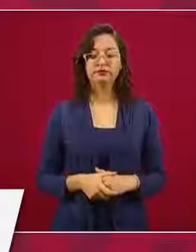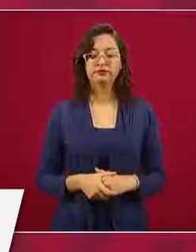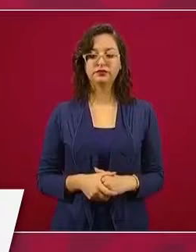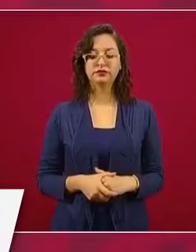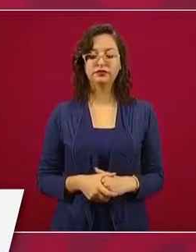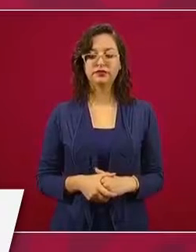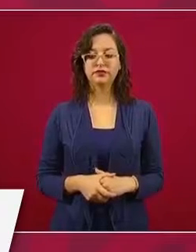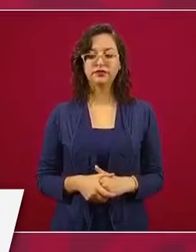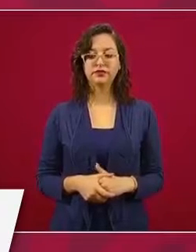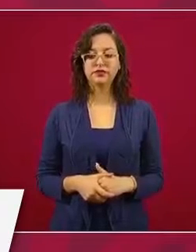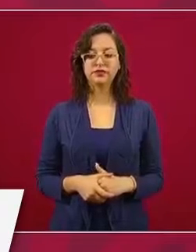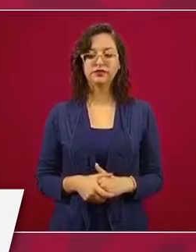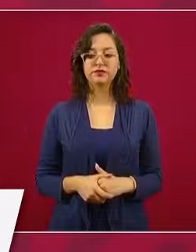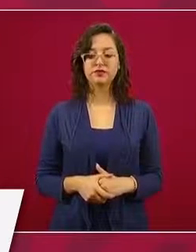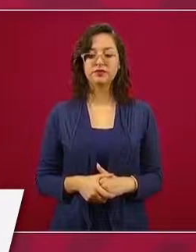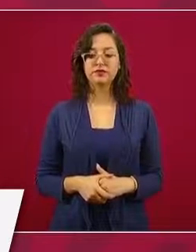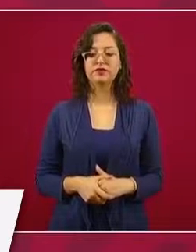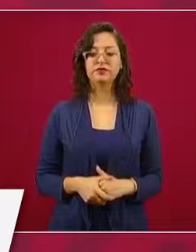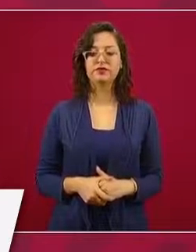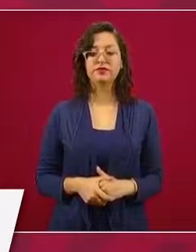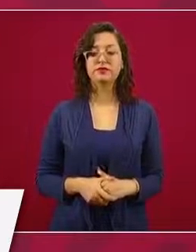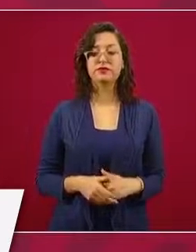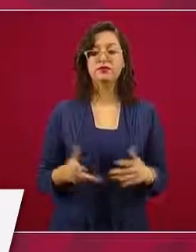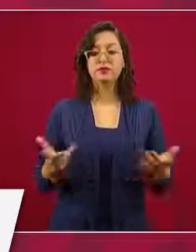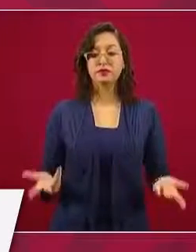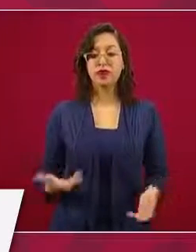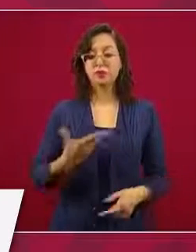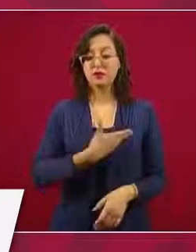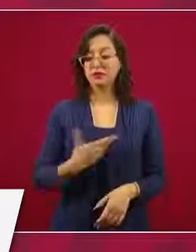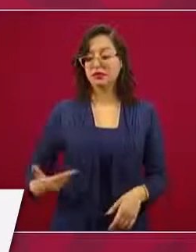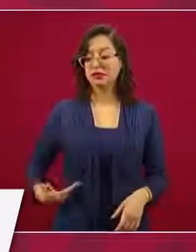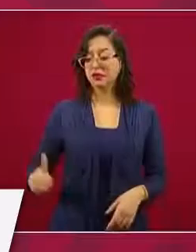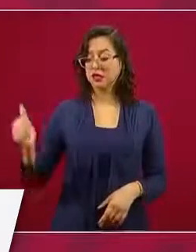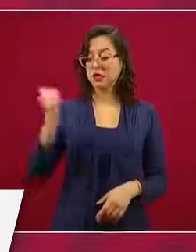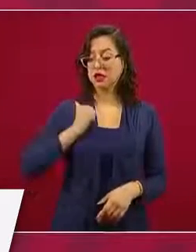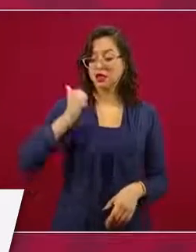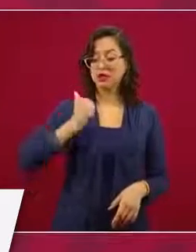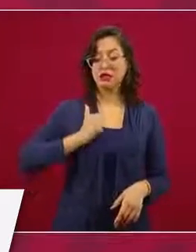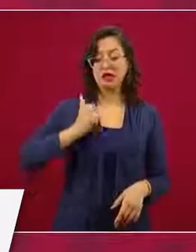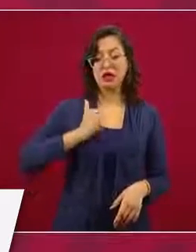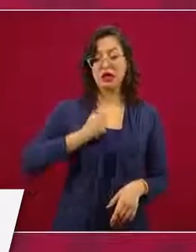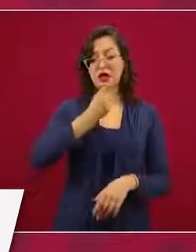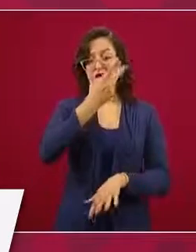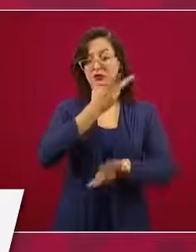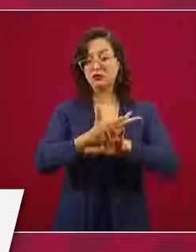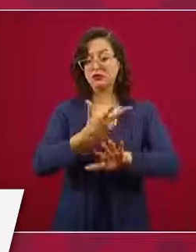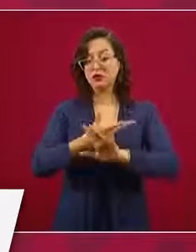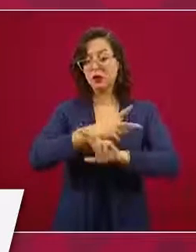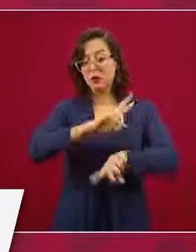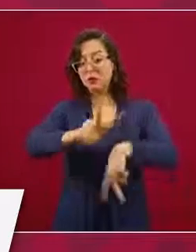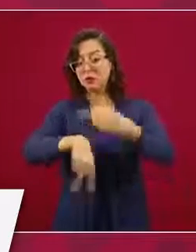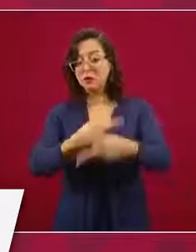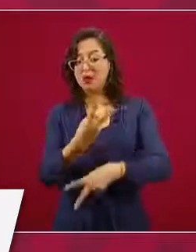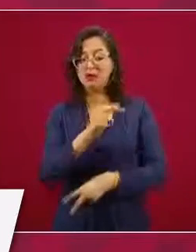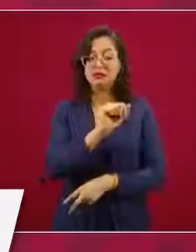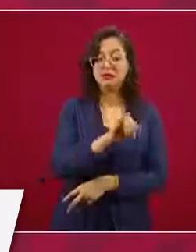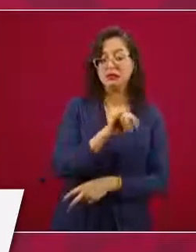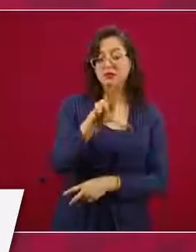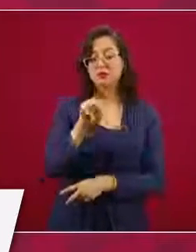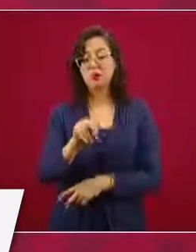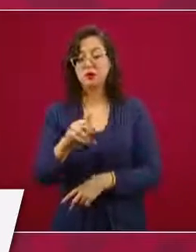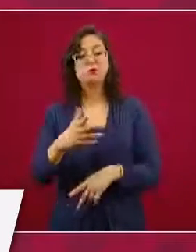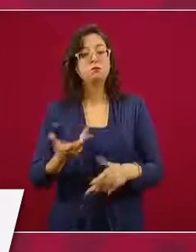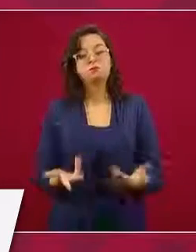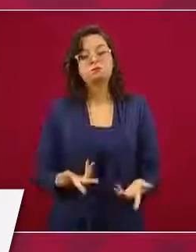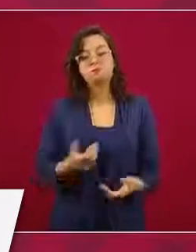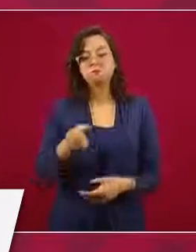Acerca de la visita del primer ministro de Canadá, todavía no responden, tengo entendido.